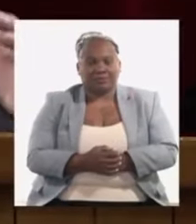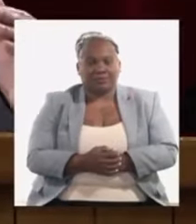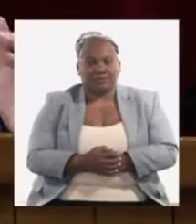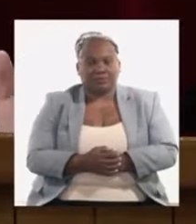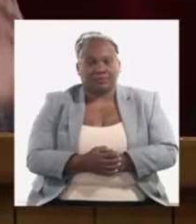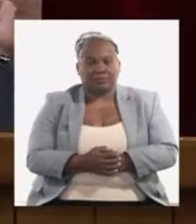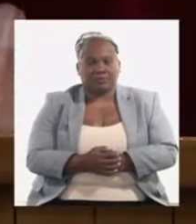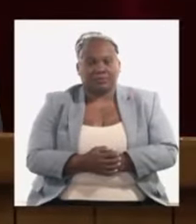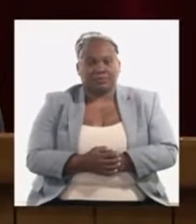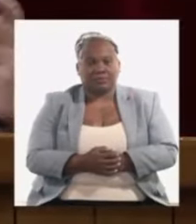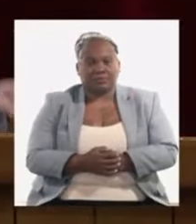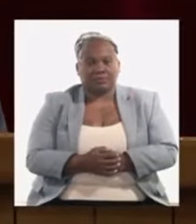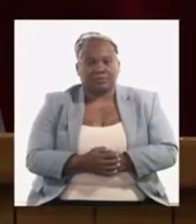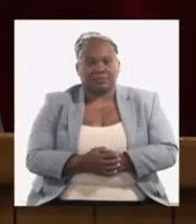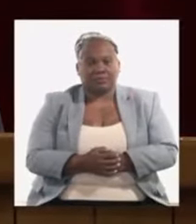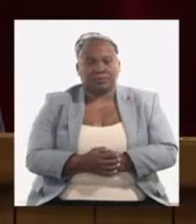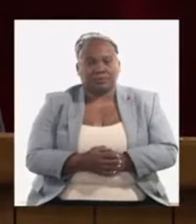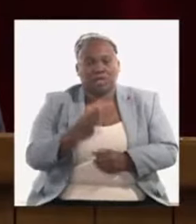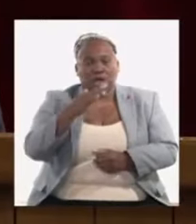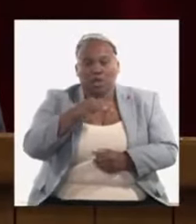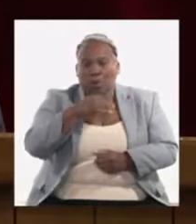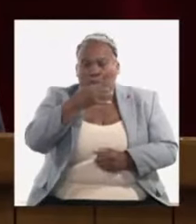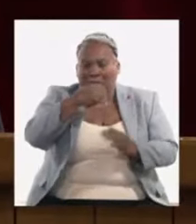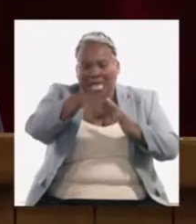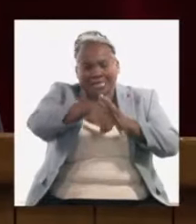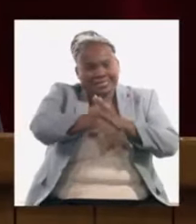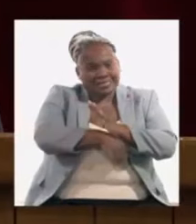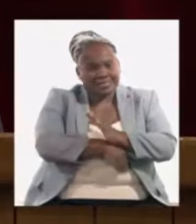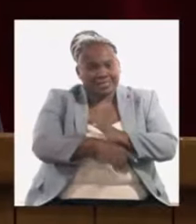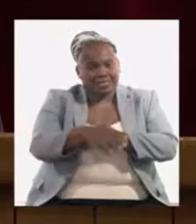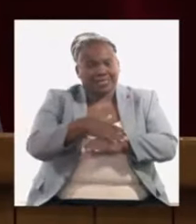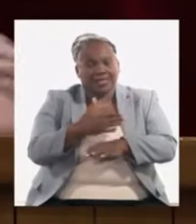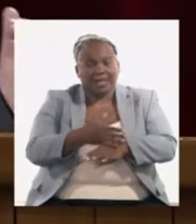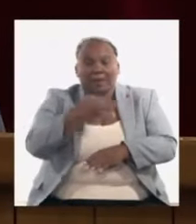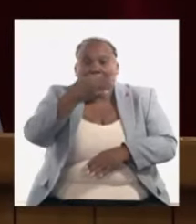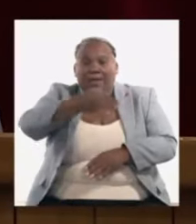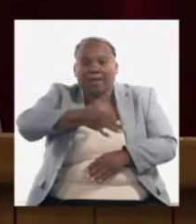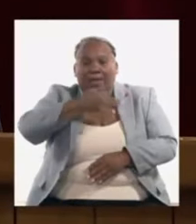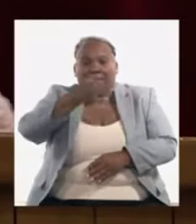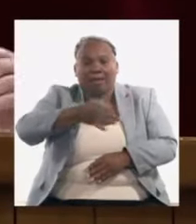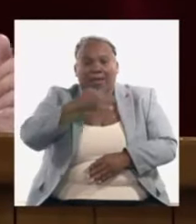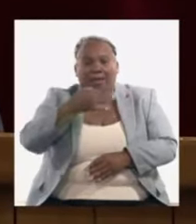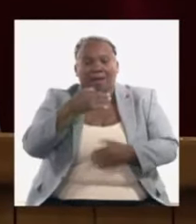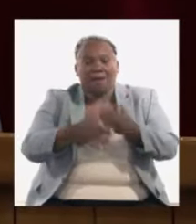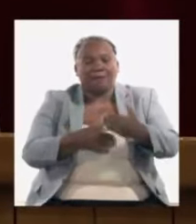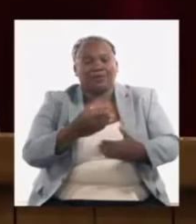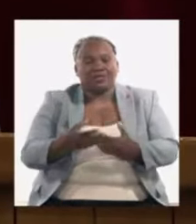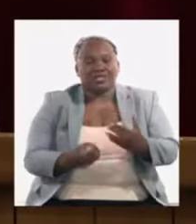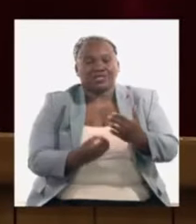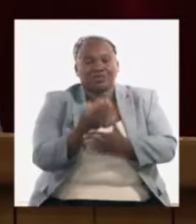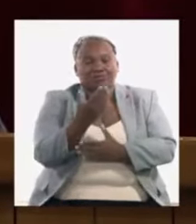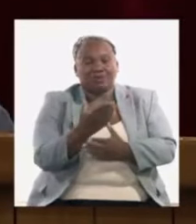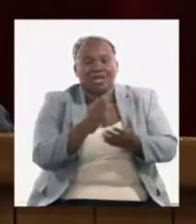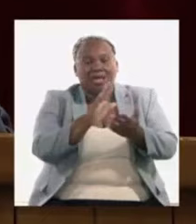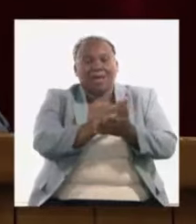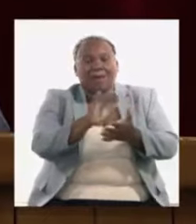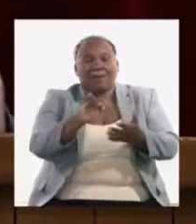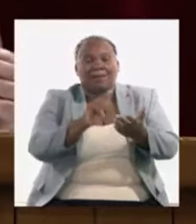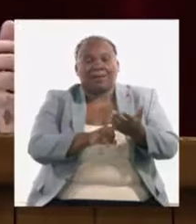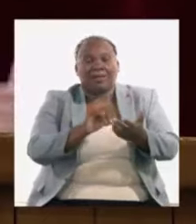bueno no voy a abundar en esto se ampliará esta información posteriormente el proceso de creación de las MIPIMES empresas